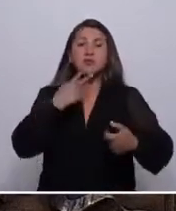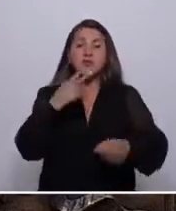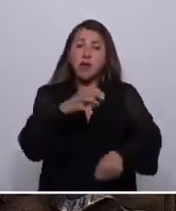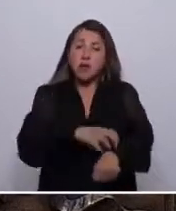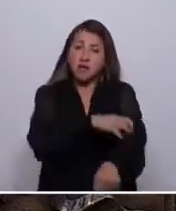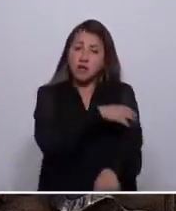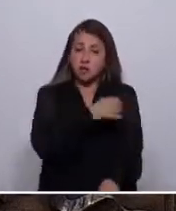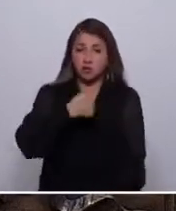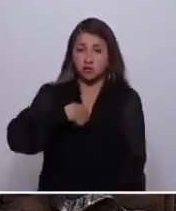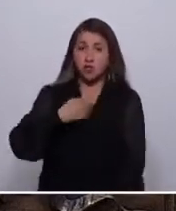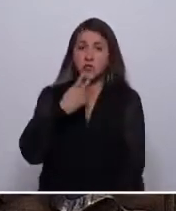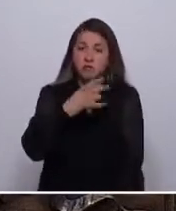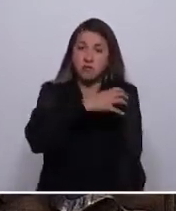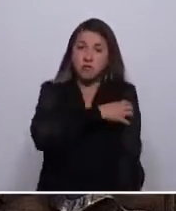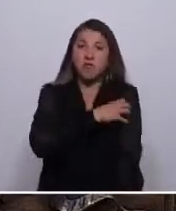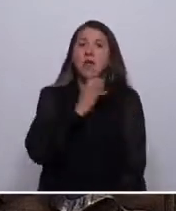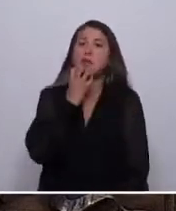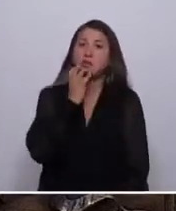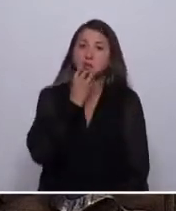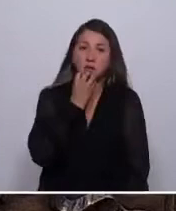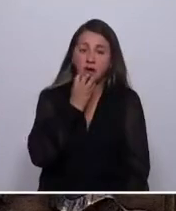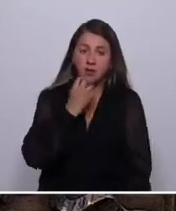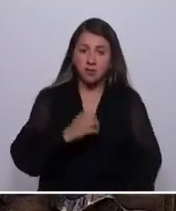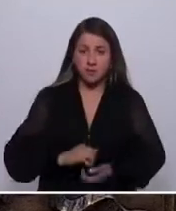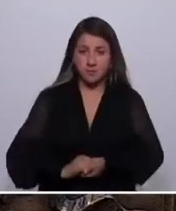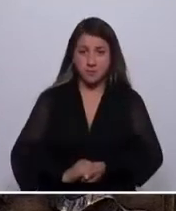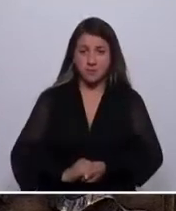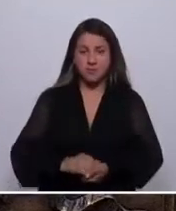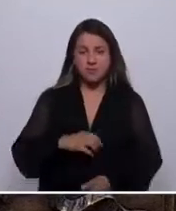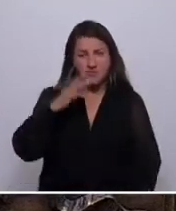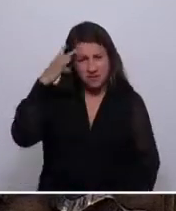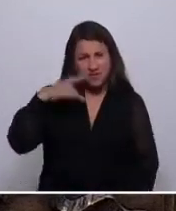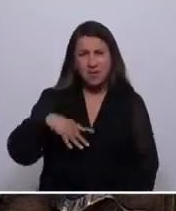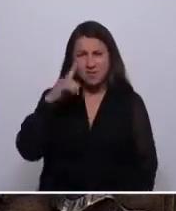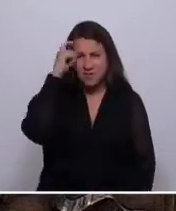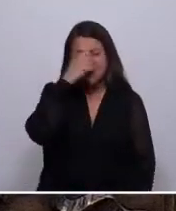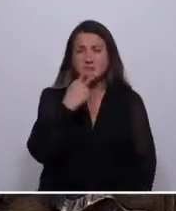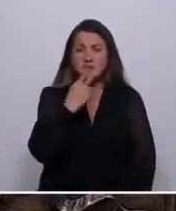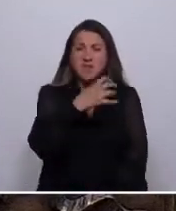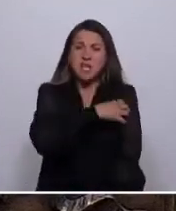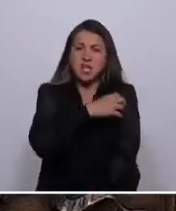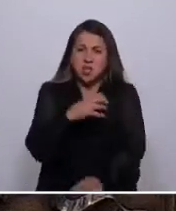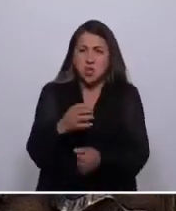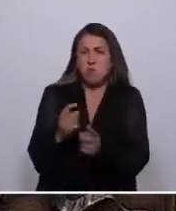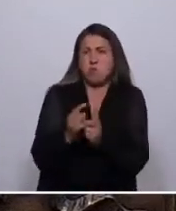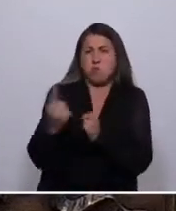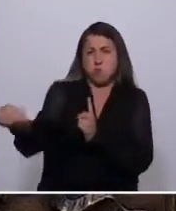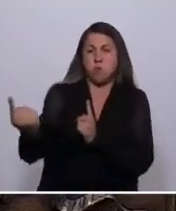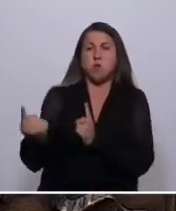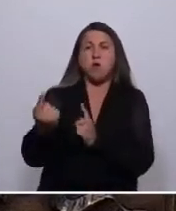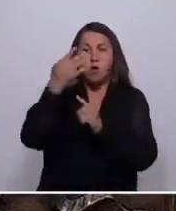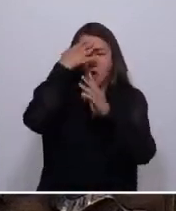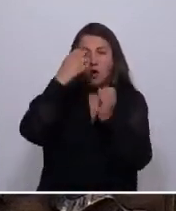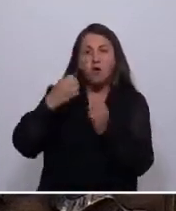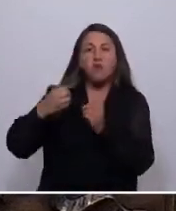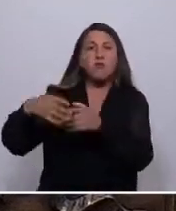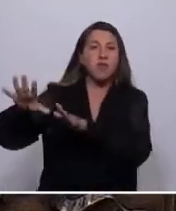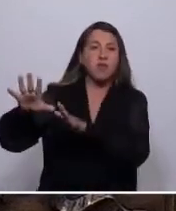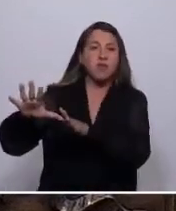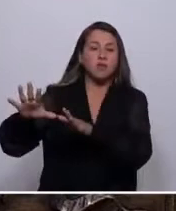mi caso, de la región de Antofagasta. Sé lo difícil que es vivir en una región extrema, olvidada del centro,